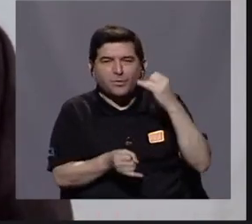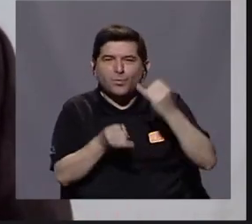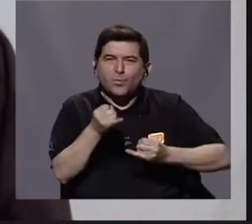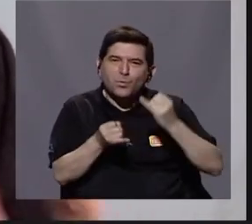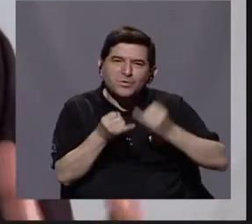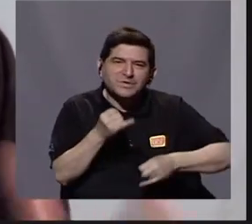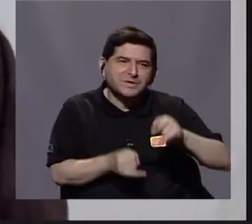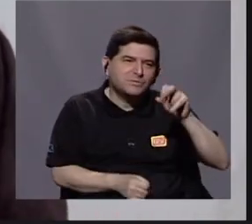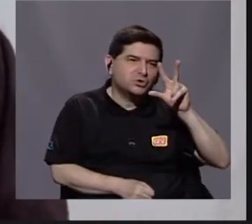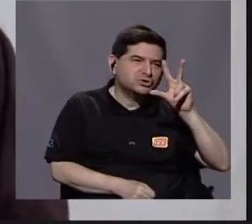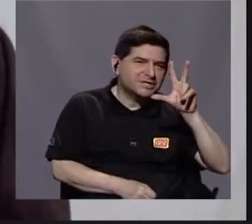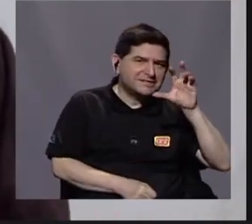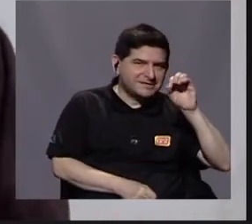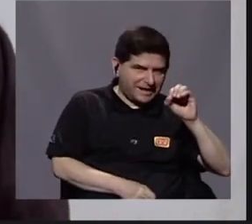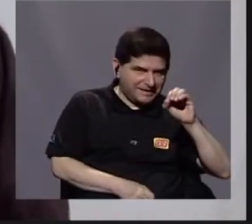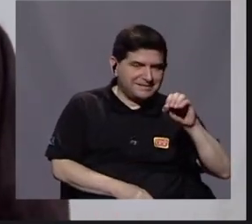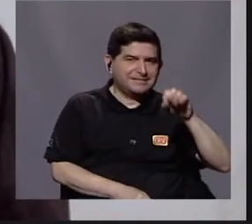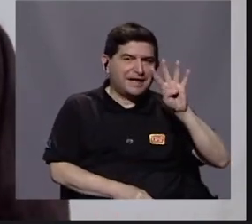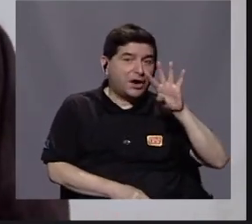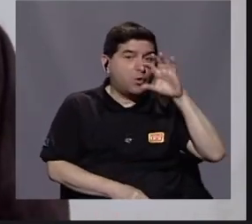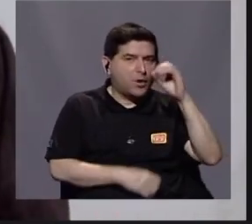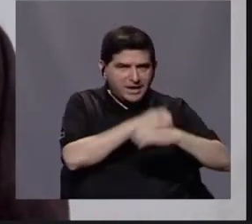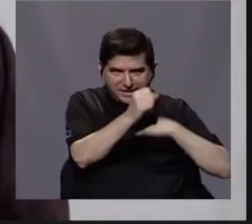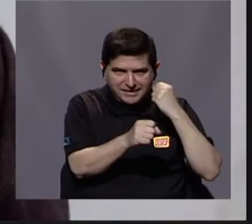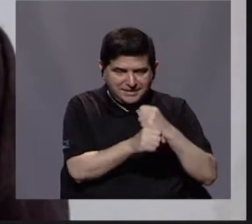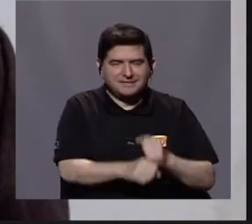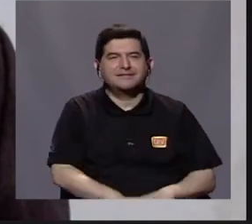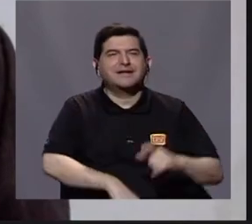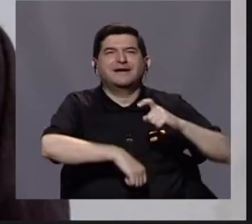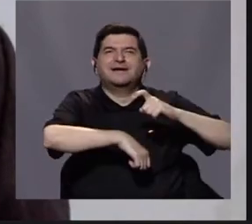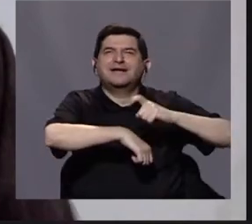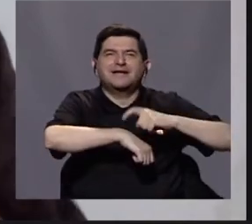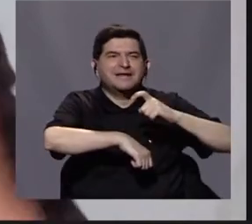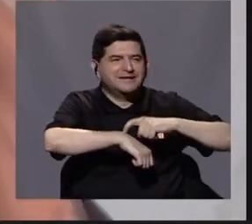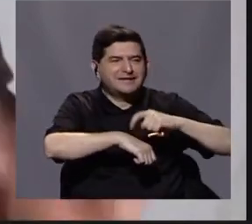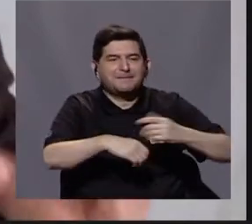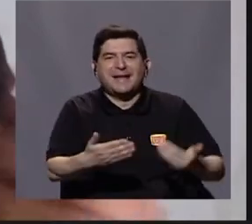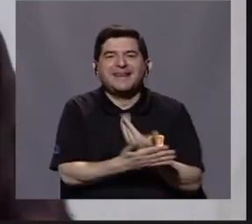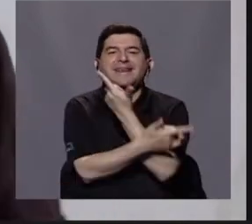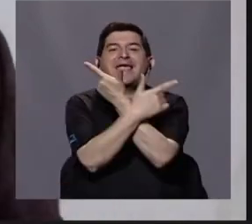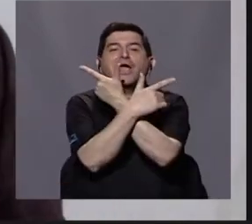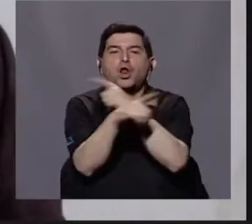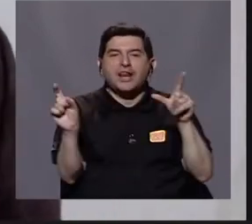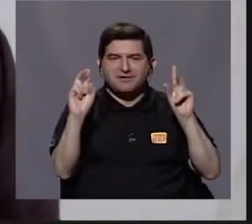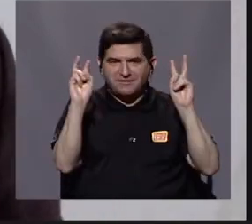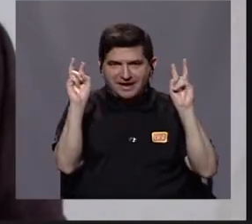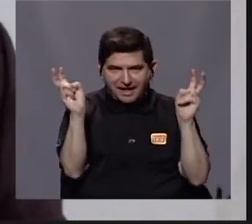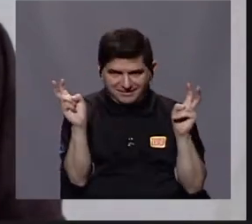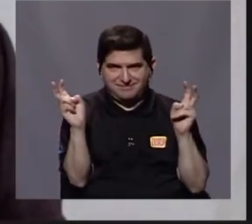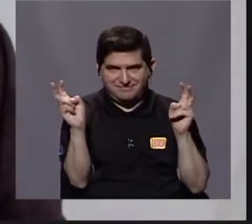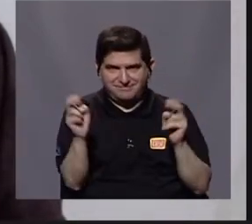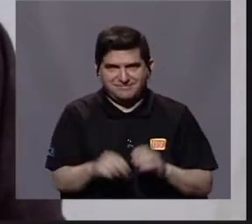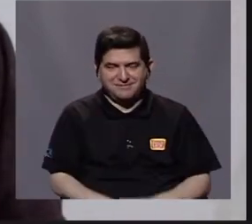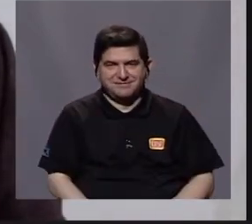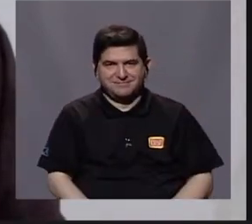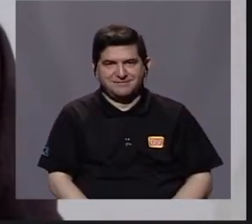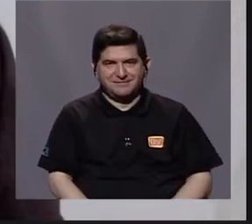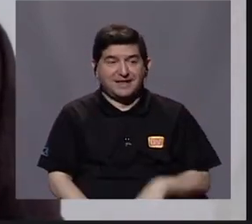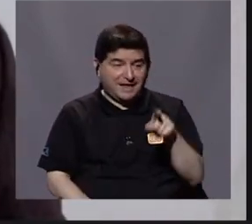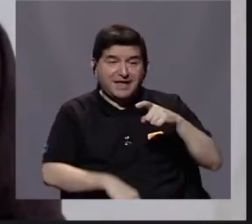últimos 30, 40 años, en la llamada etapa neoliberal, inclusive, es decir, esta